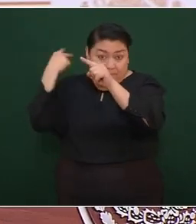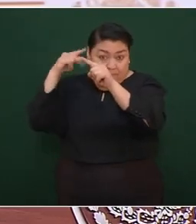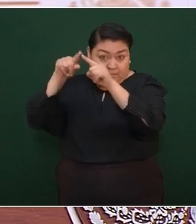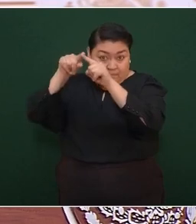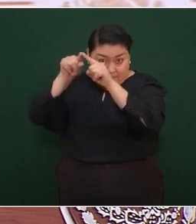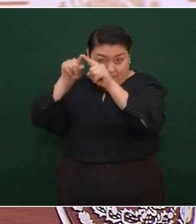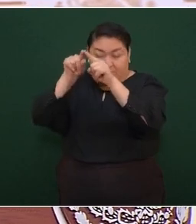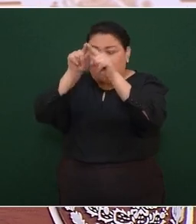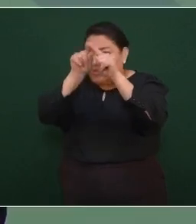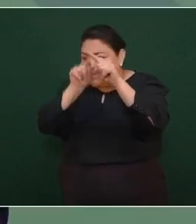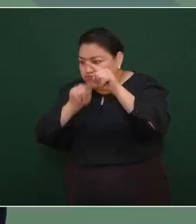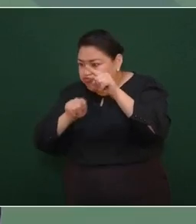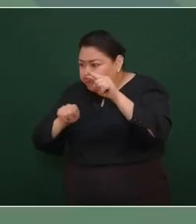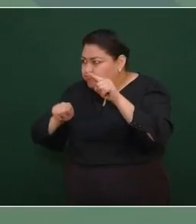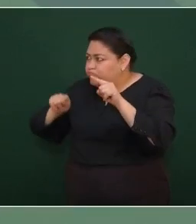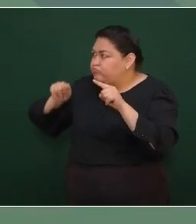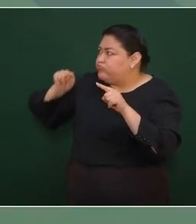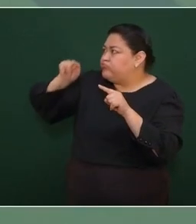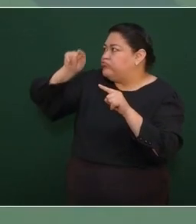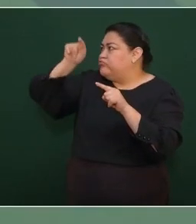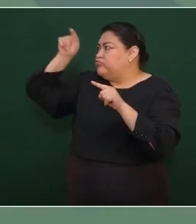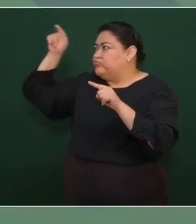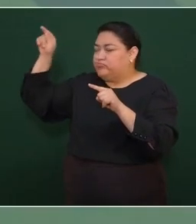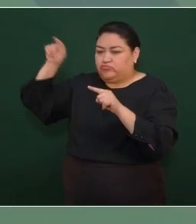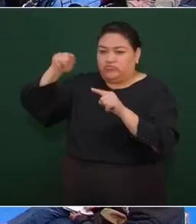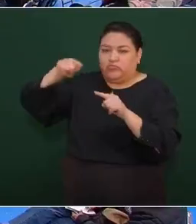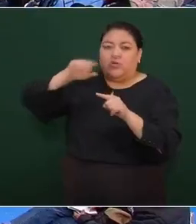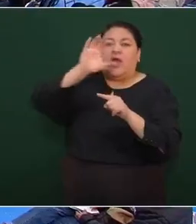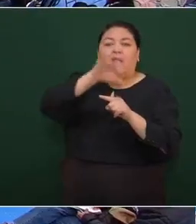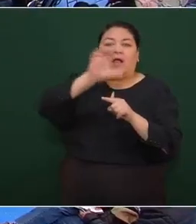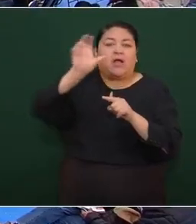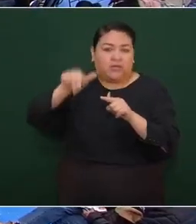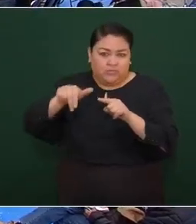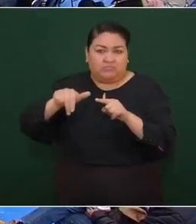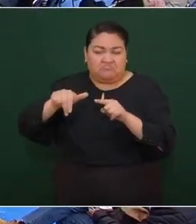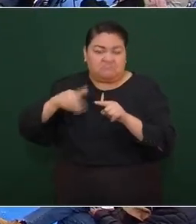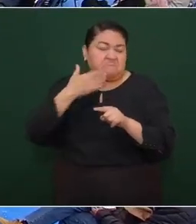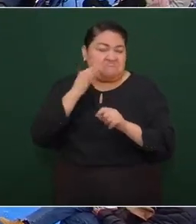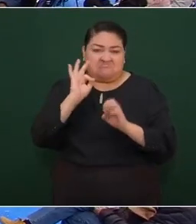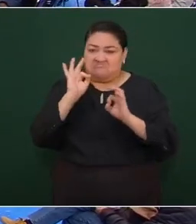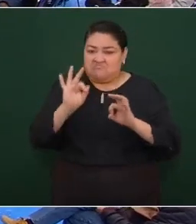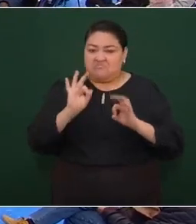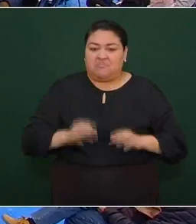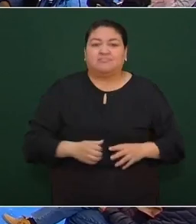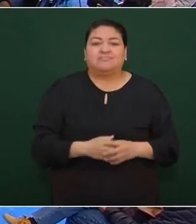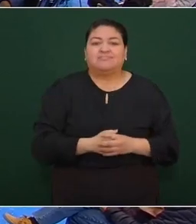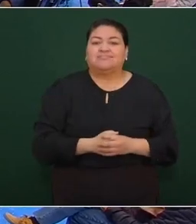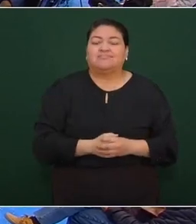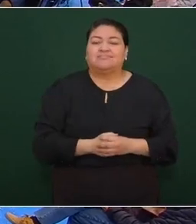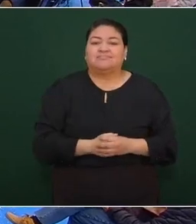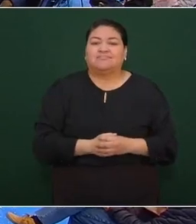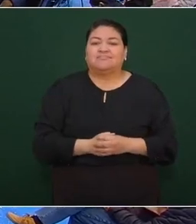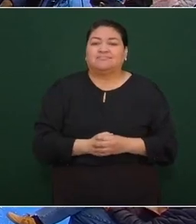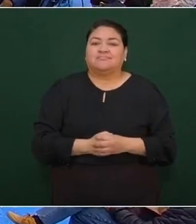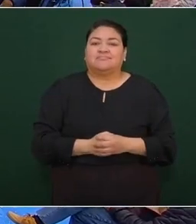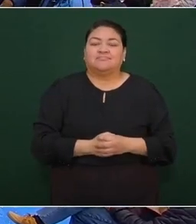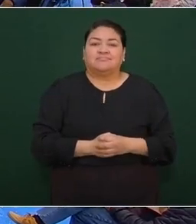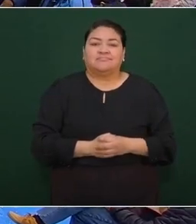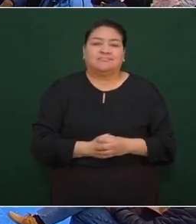hasta el sureste Presidente yo creo que una que me gustaría preguntarle que en el pasado